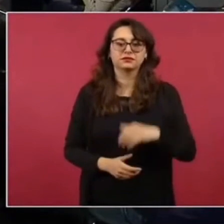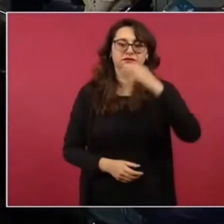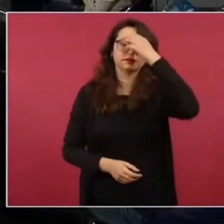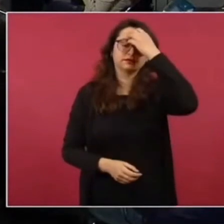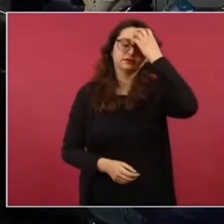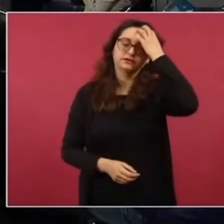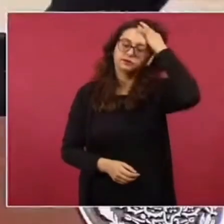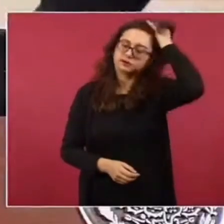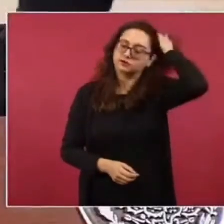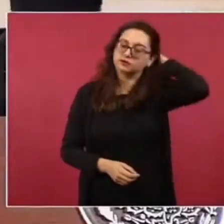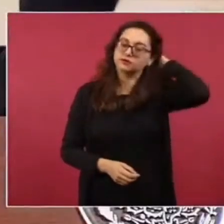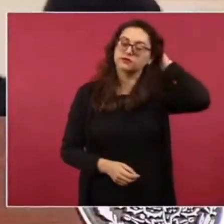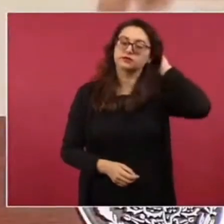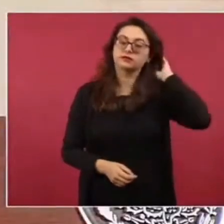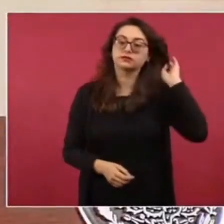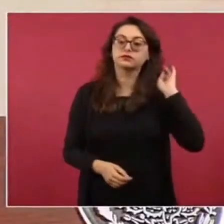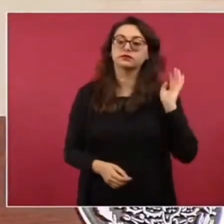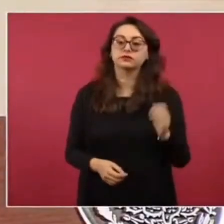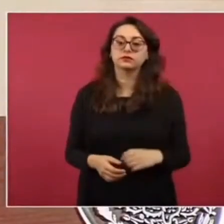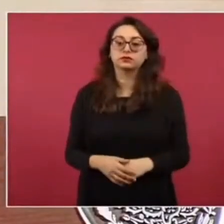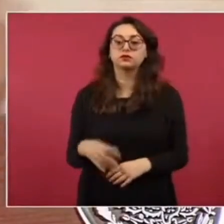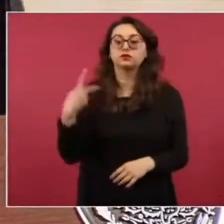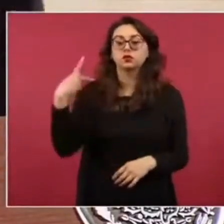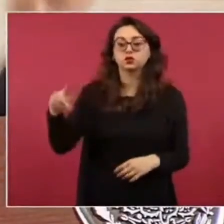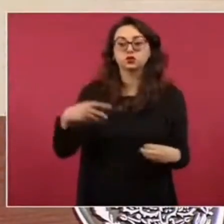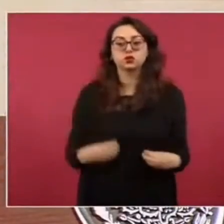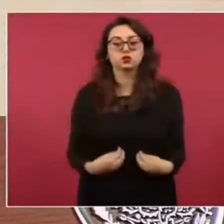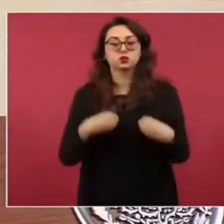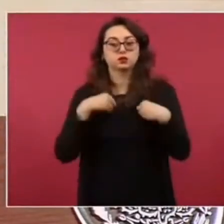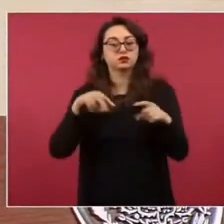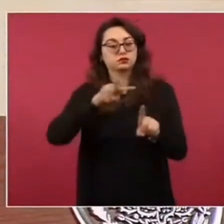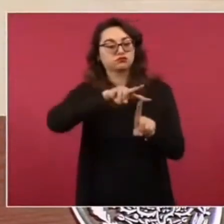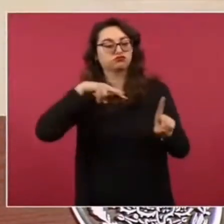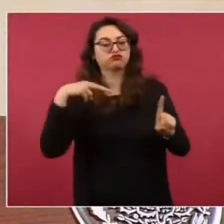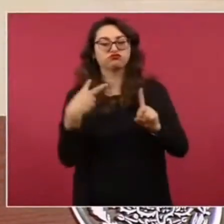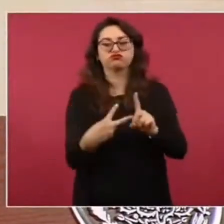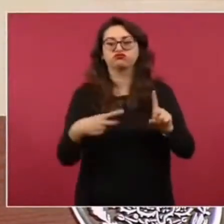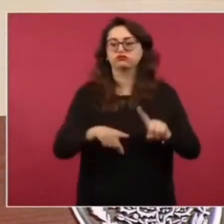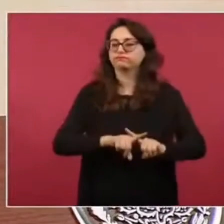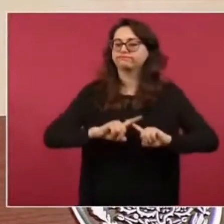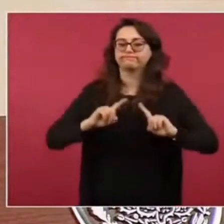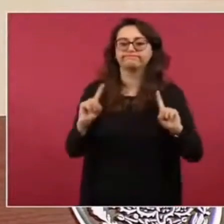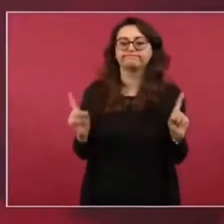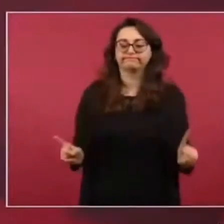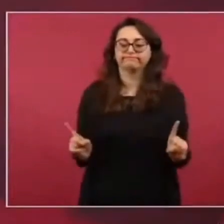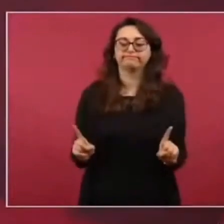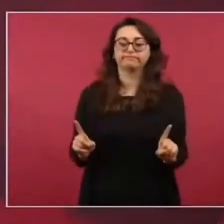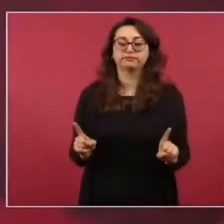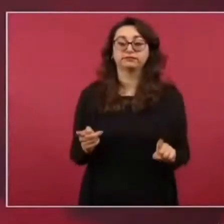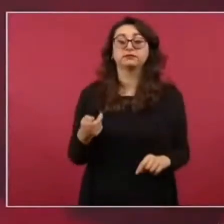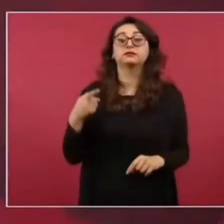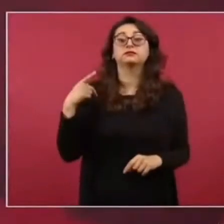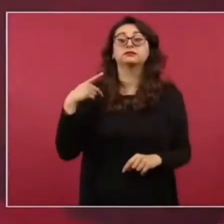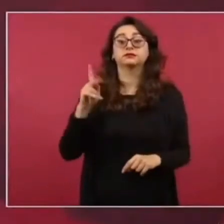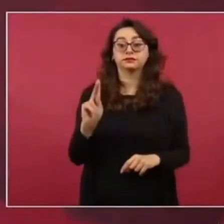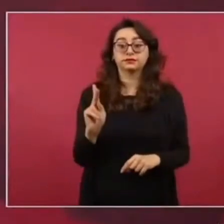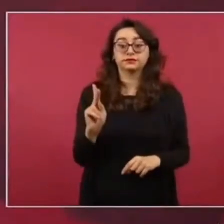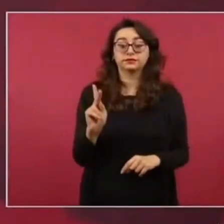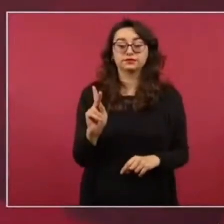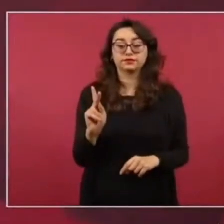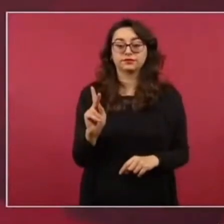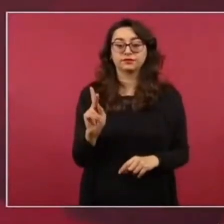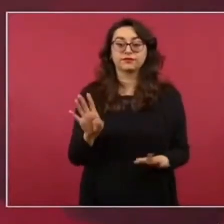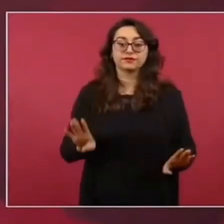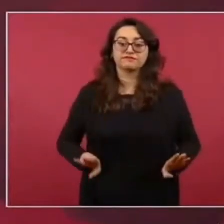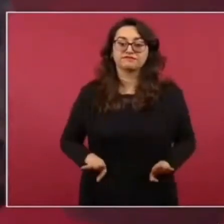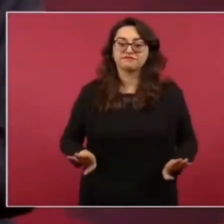Es una visión del mundo distinta, pero hay